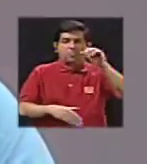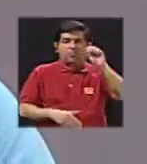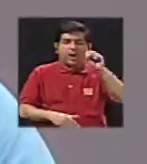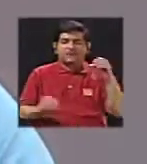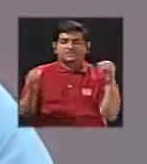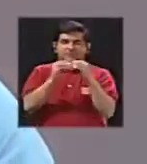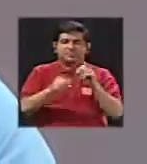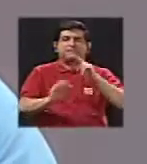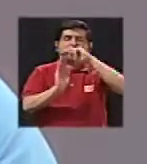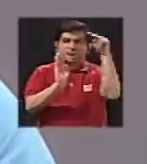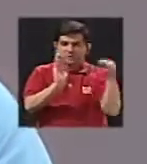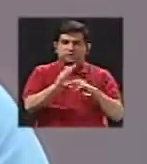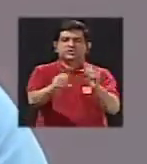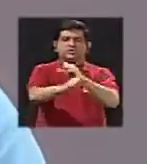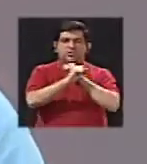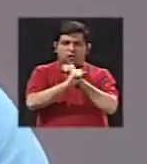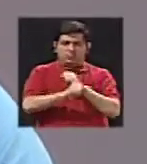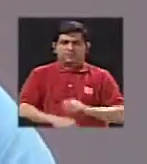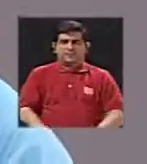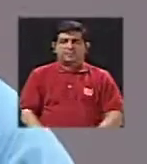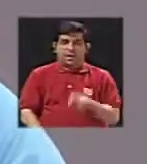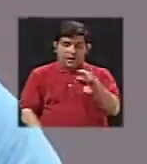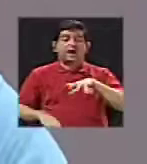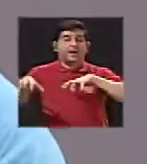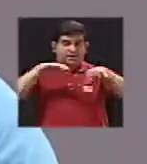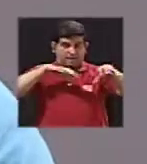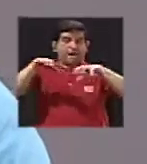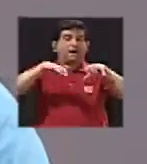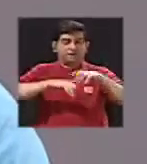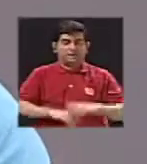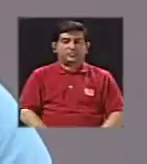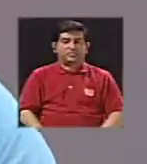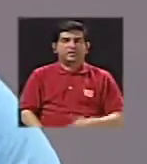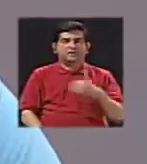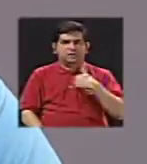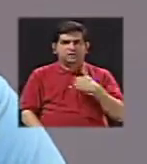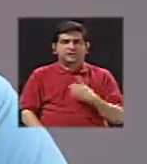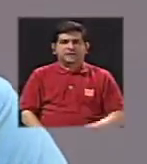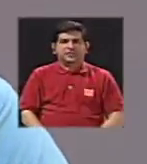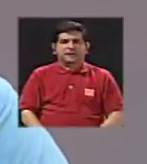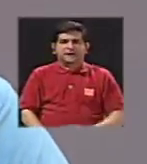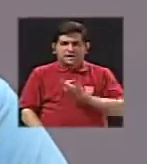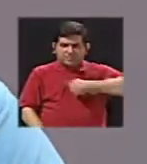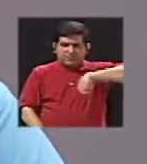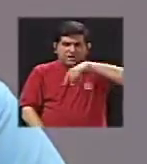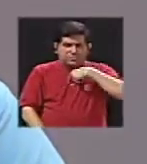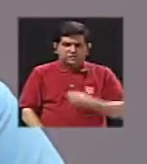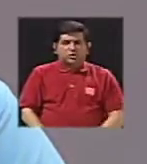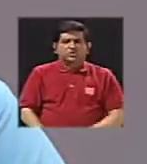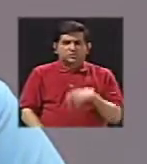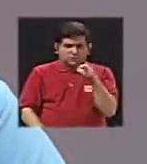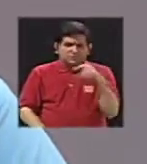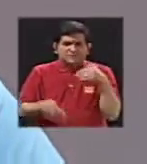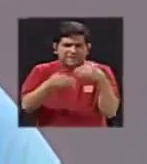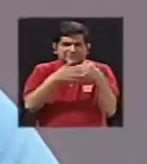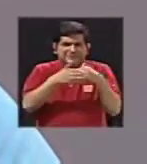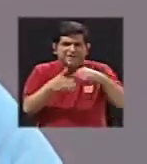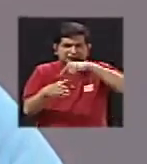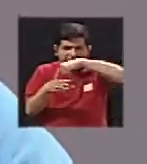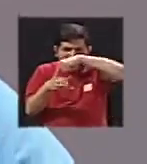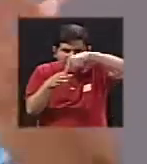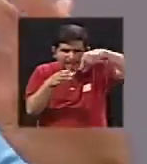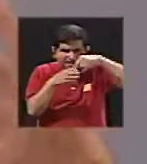de seguridad, pues, el volcán está, pues, muy activo, más que toda la actividad es para los volcanólogos que tomamos las muestras ahí cerca del cráter